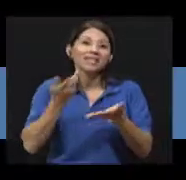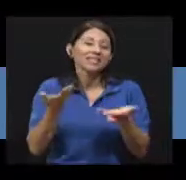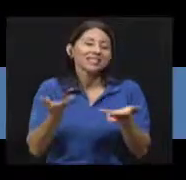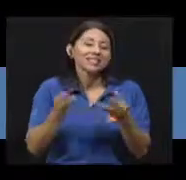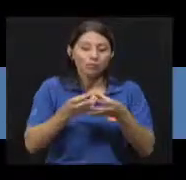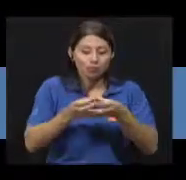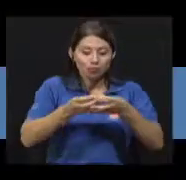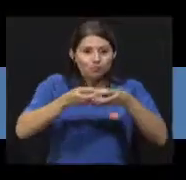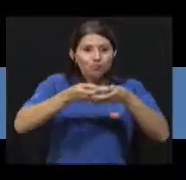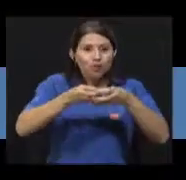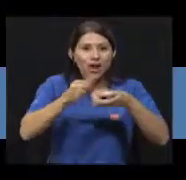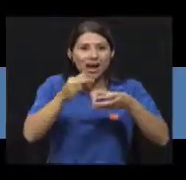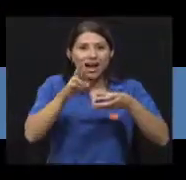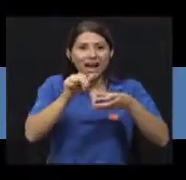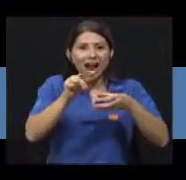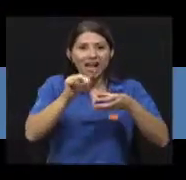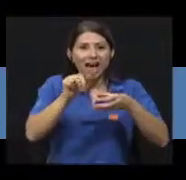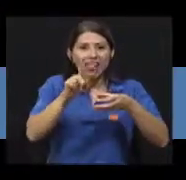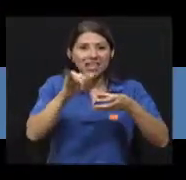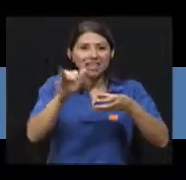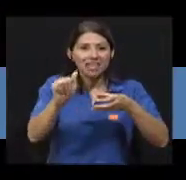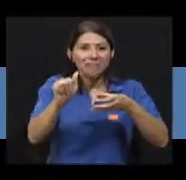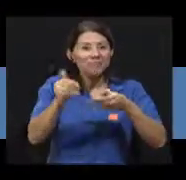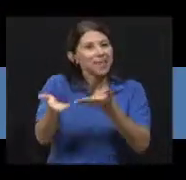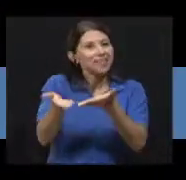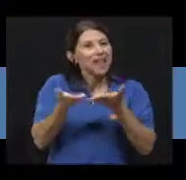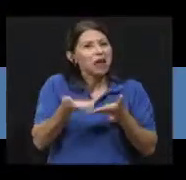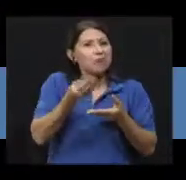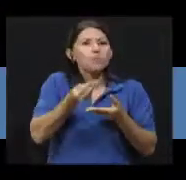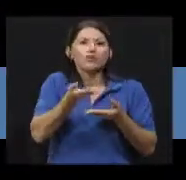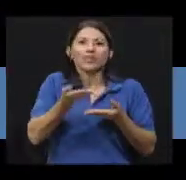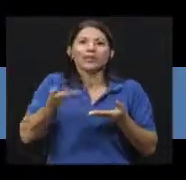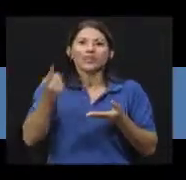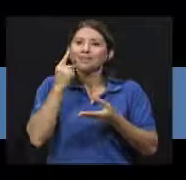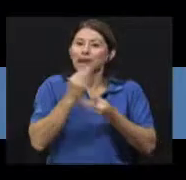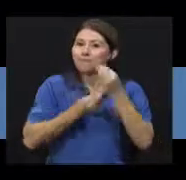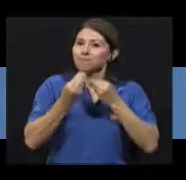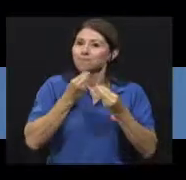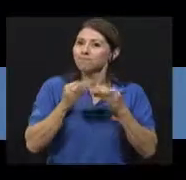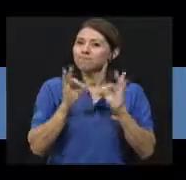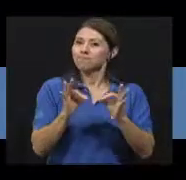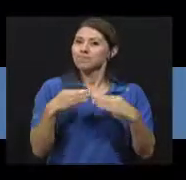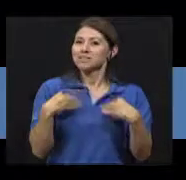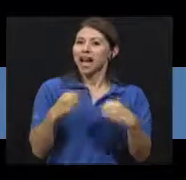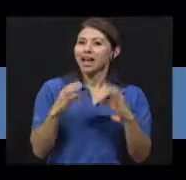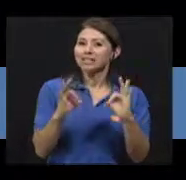granadilla, traigo muchas cosas para merendar y bien sanas.